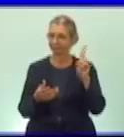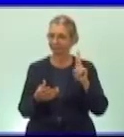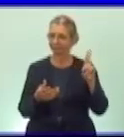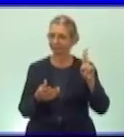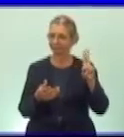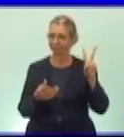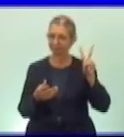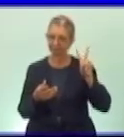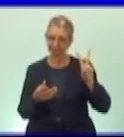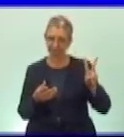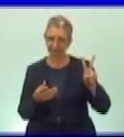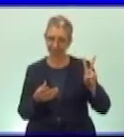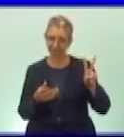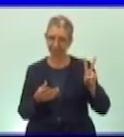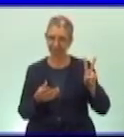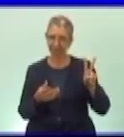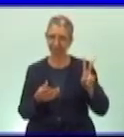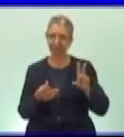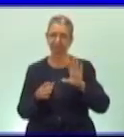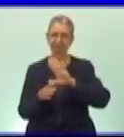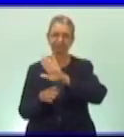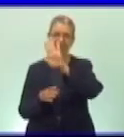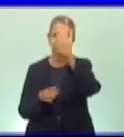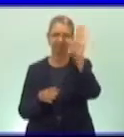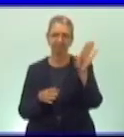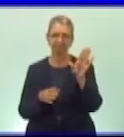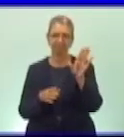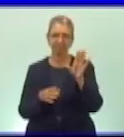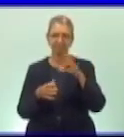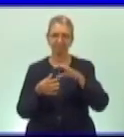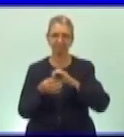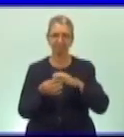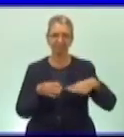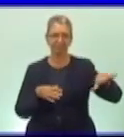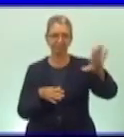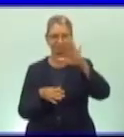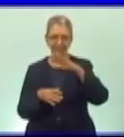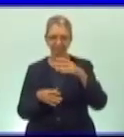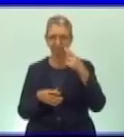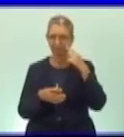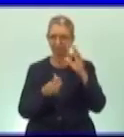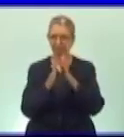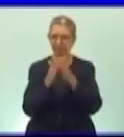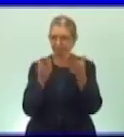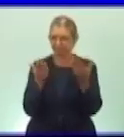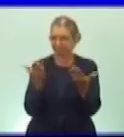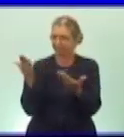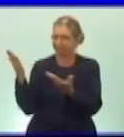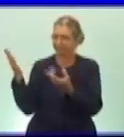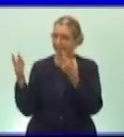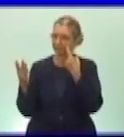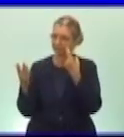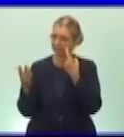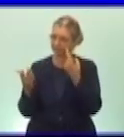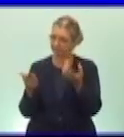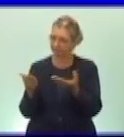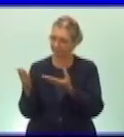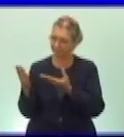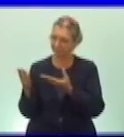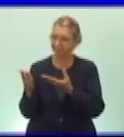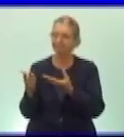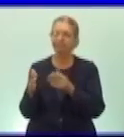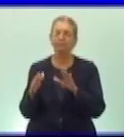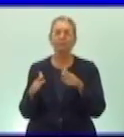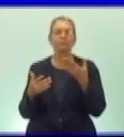ubicación geográfica de Cuba la tienen en el libro les pongo las imágenes nada más que para que la vean y